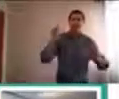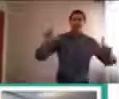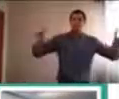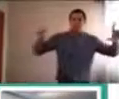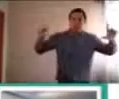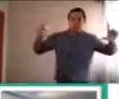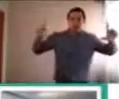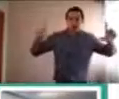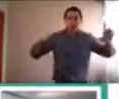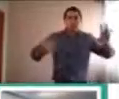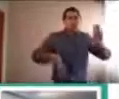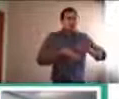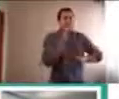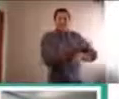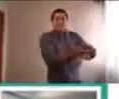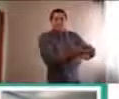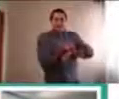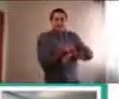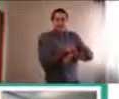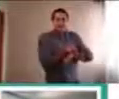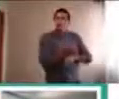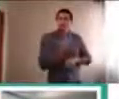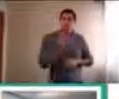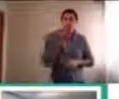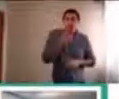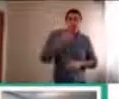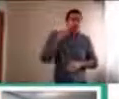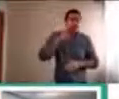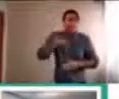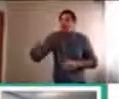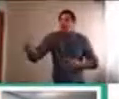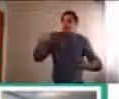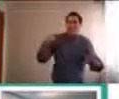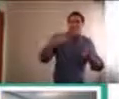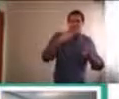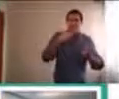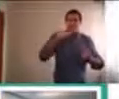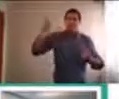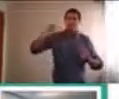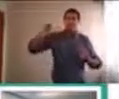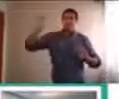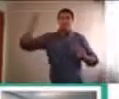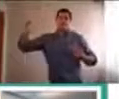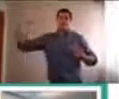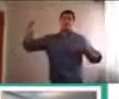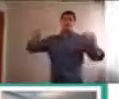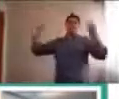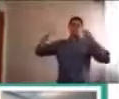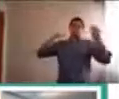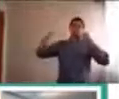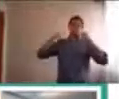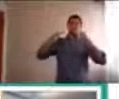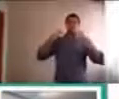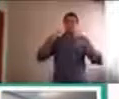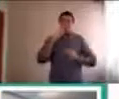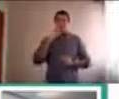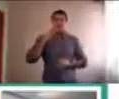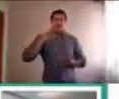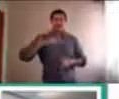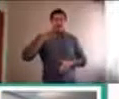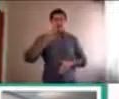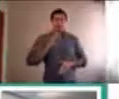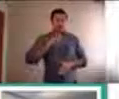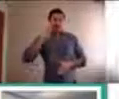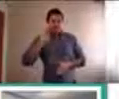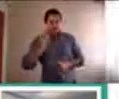donde a veces los padres están como enojados, porque la carga horaria a la que se dedican, en lo que